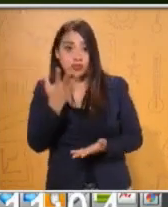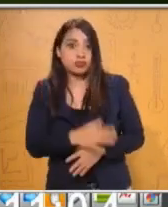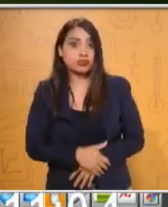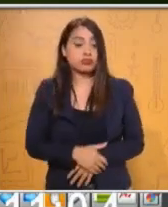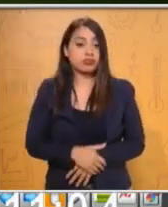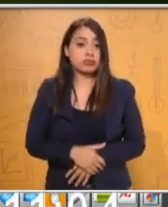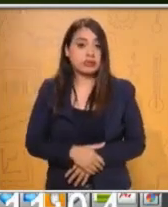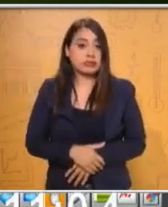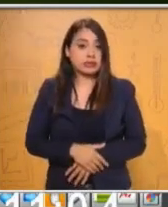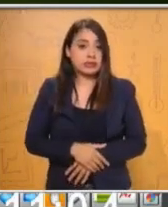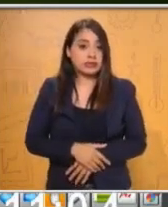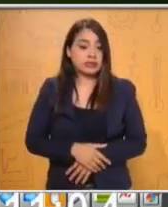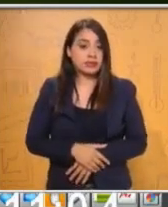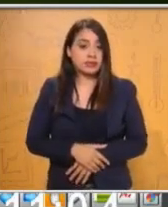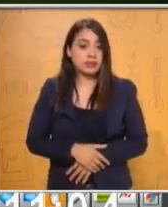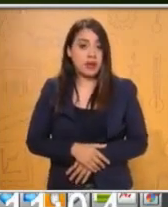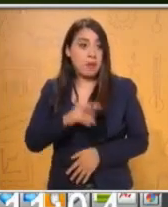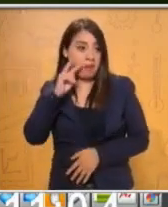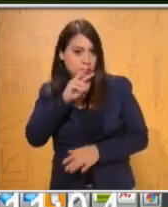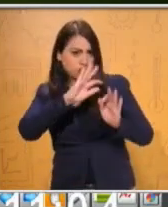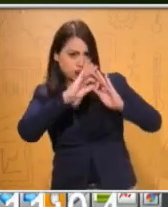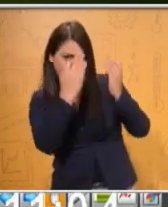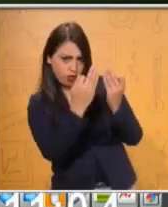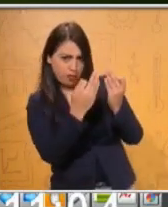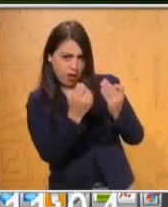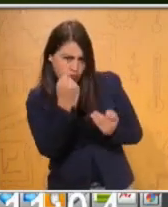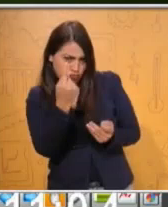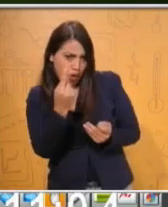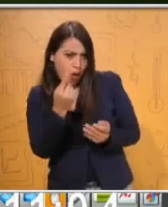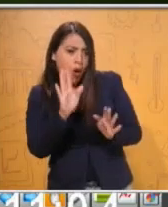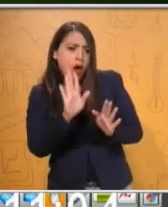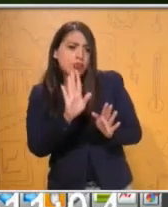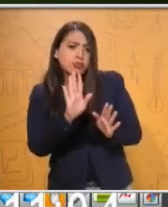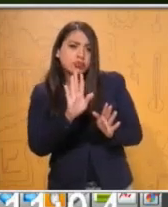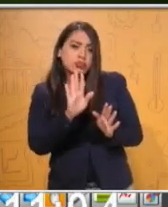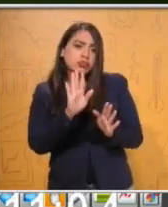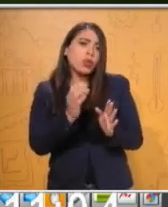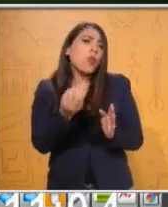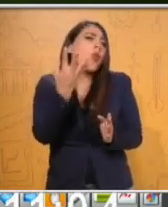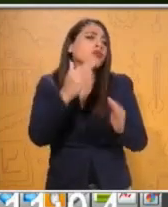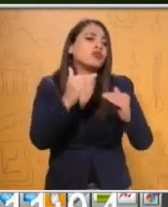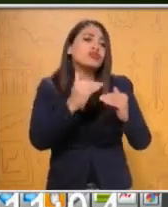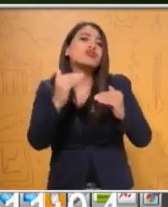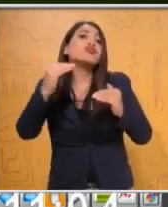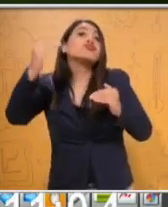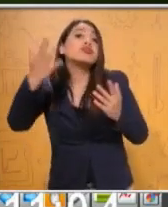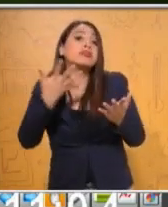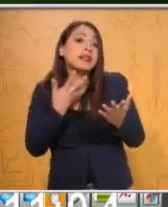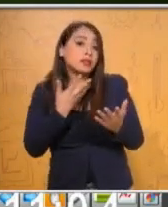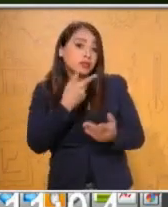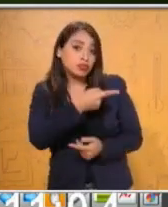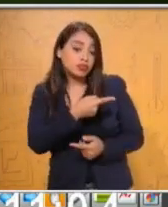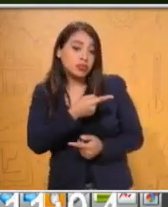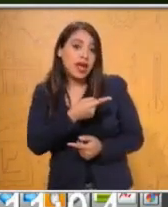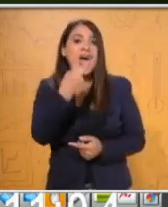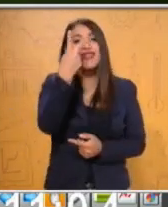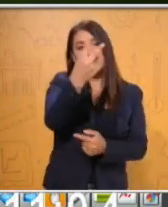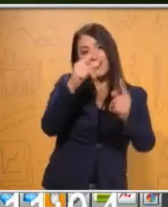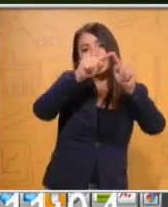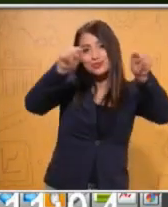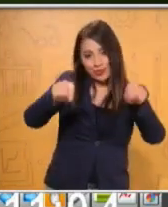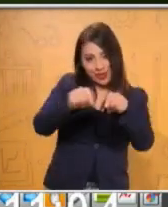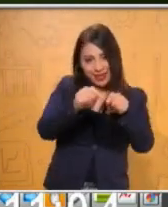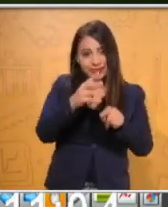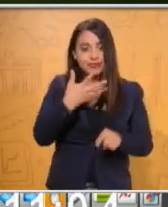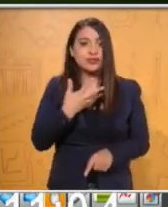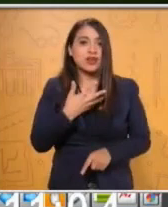agregando, si observamos la figura 1, ¿cuántos cuadros tenemos, maestra? En la figura 1 tengo dos cuadrados. ¿Y en la figura 2?